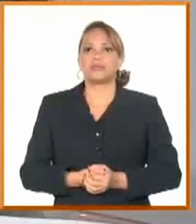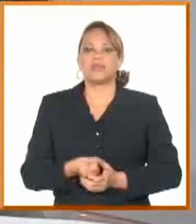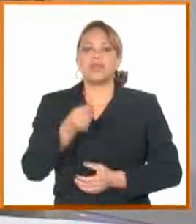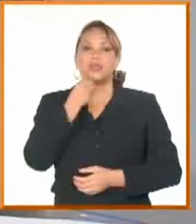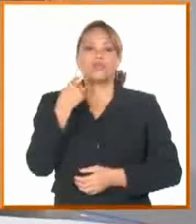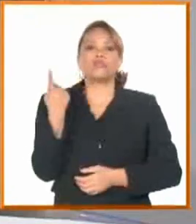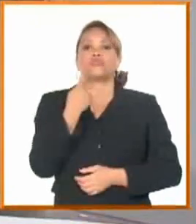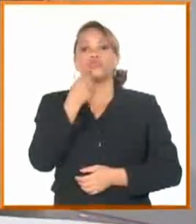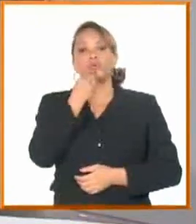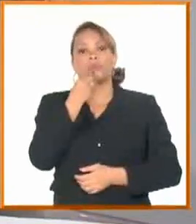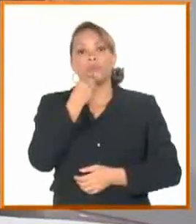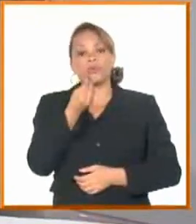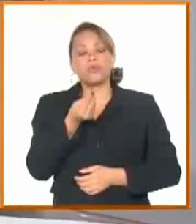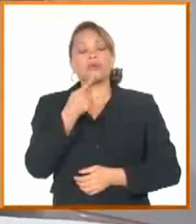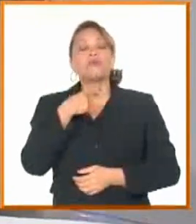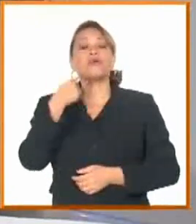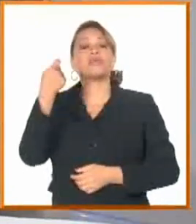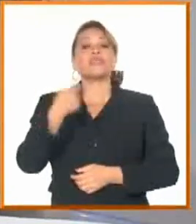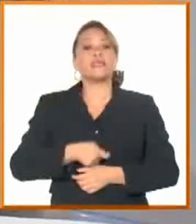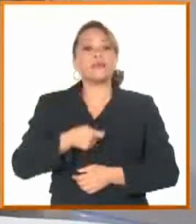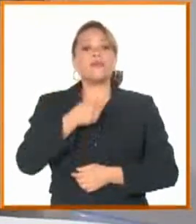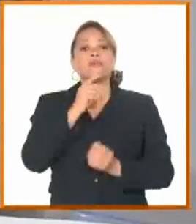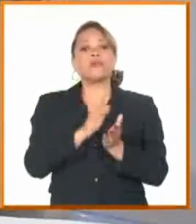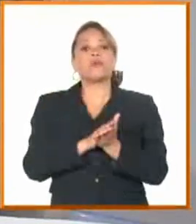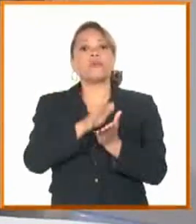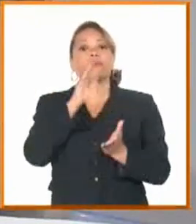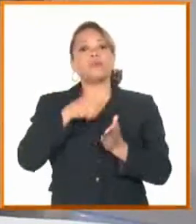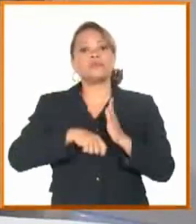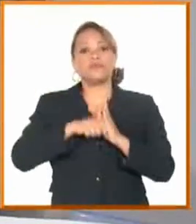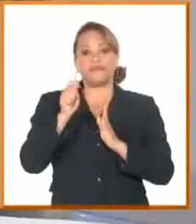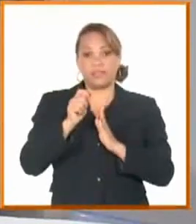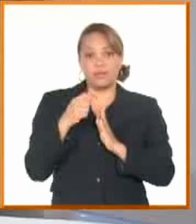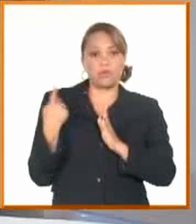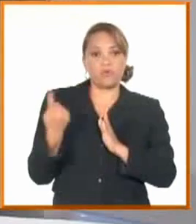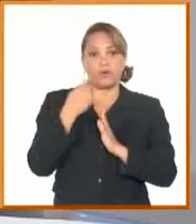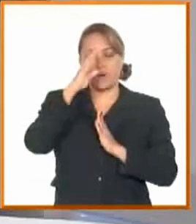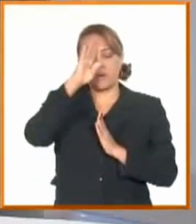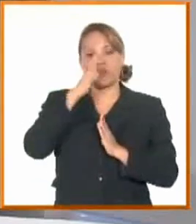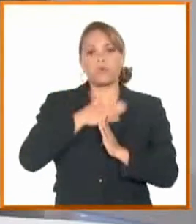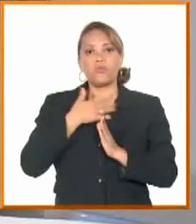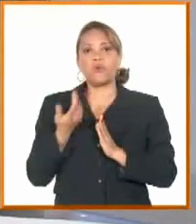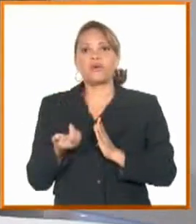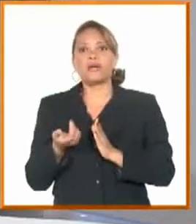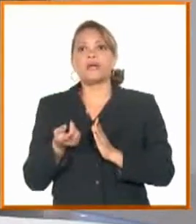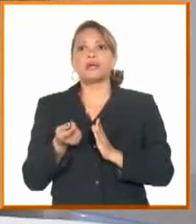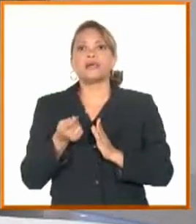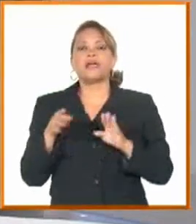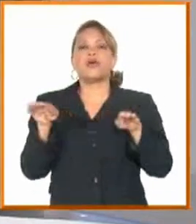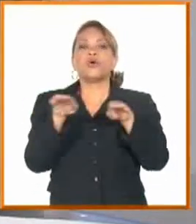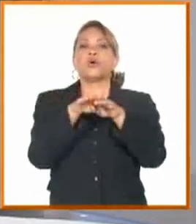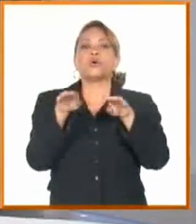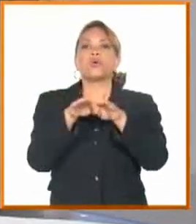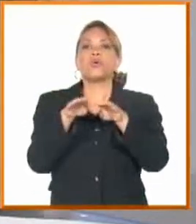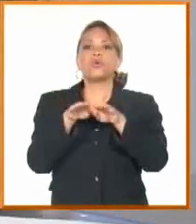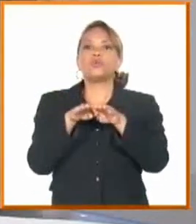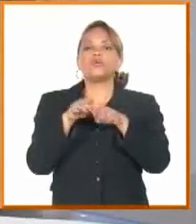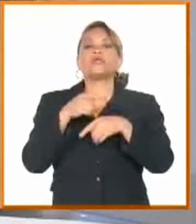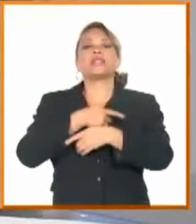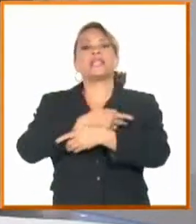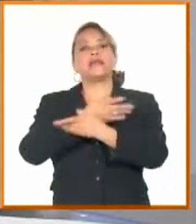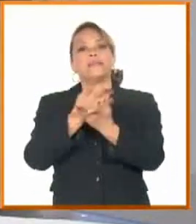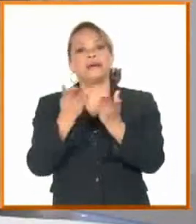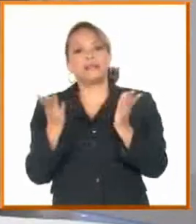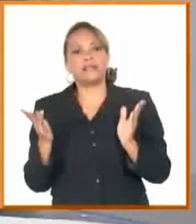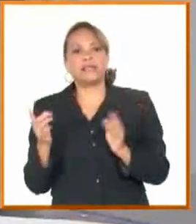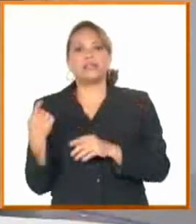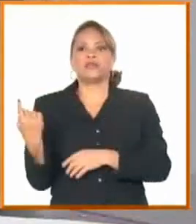Nosotros podemos y debemos asumir el compromiso permanentemente como país socialista, justo y equitativo, de repartir con equidad